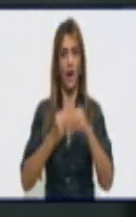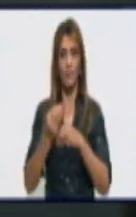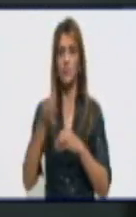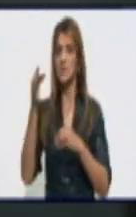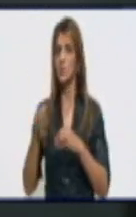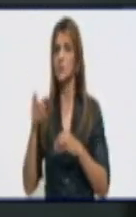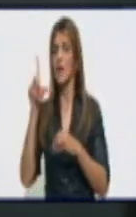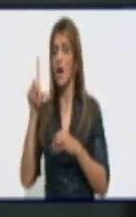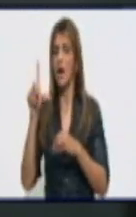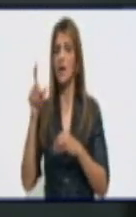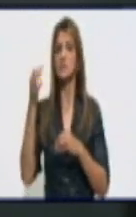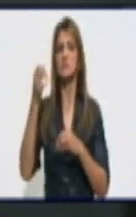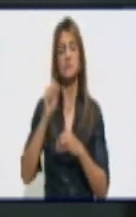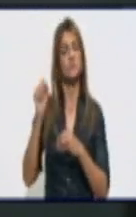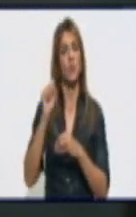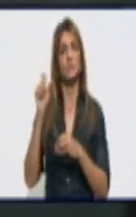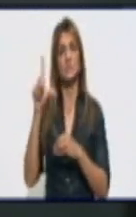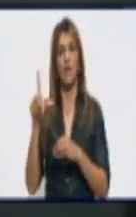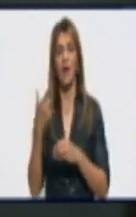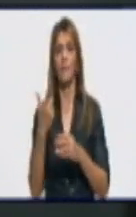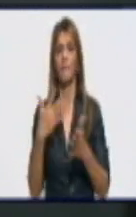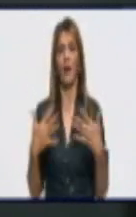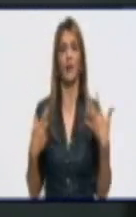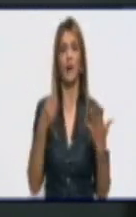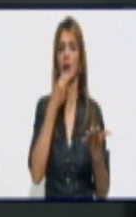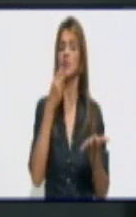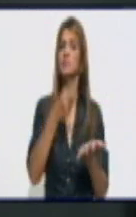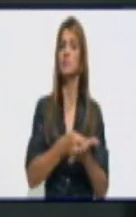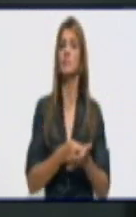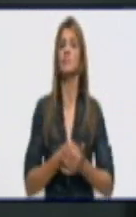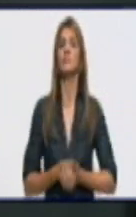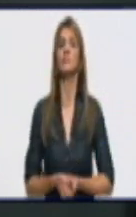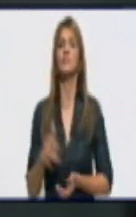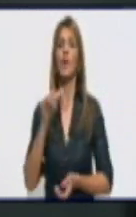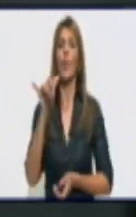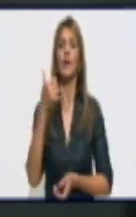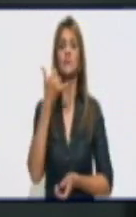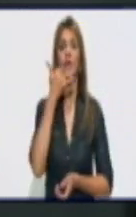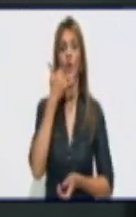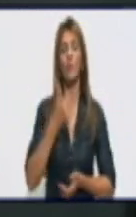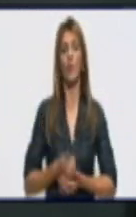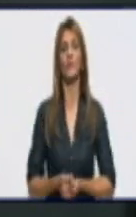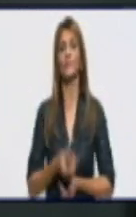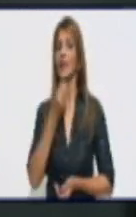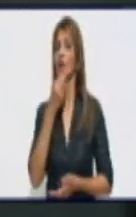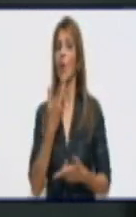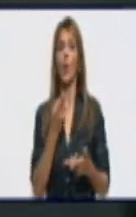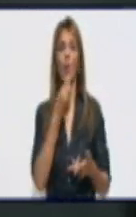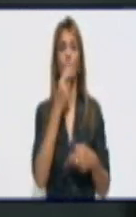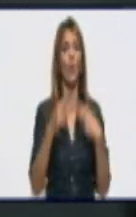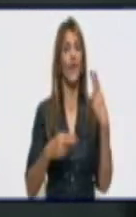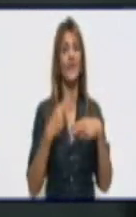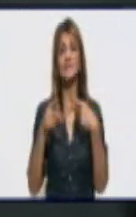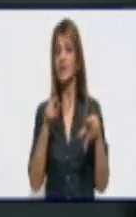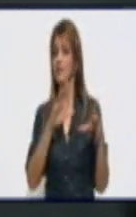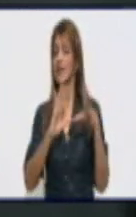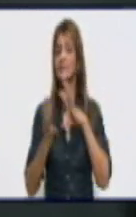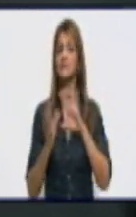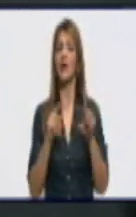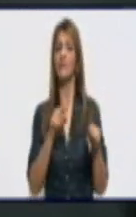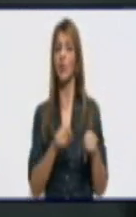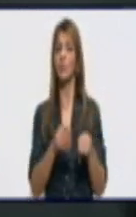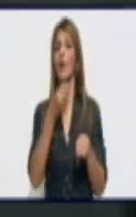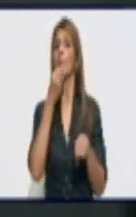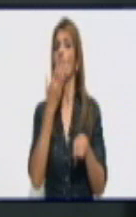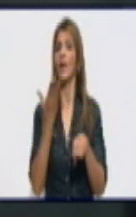linas municipal, para hacerlo también desde los móviles. El que no lo puede hacer por ninguna de estas vías puede